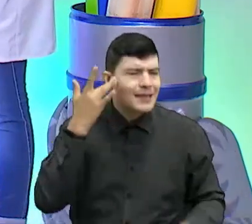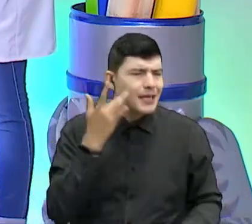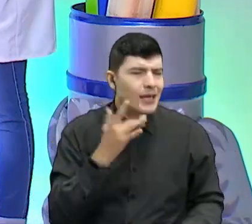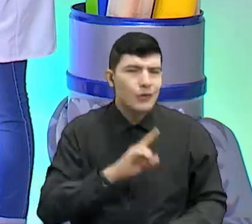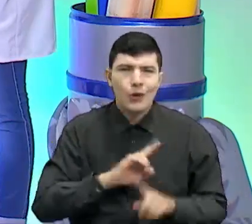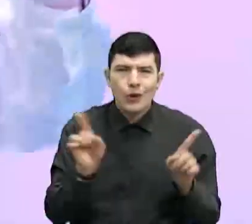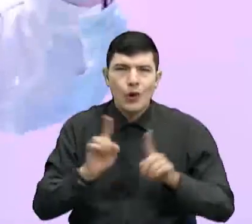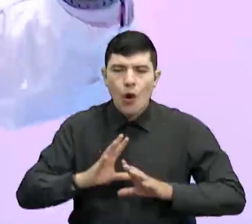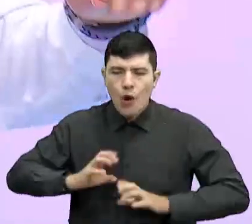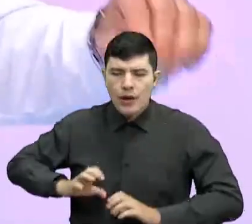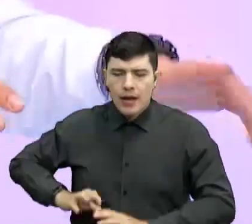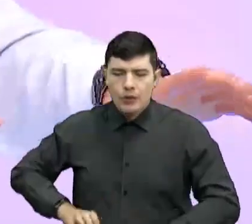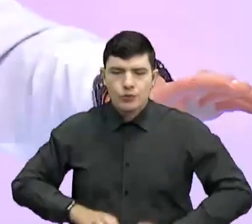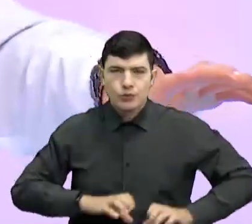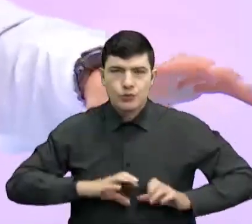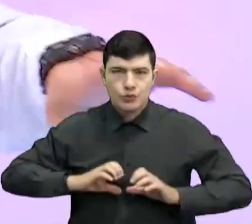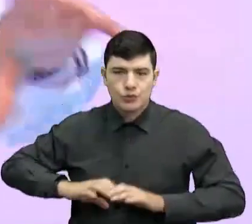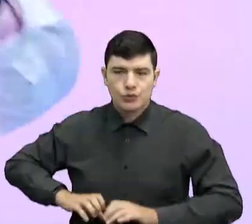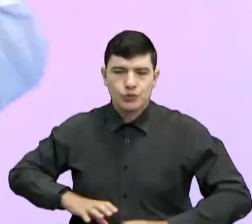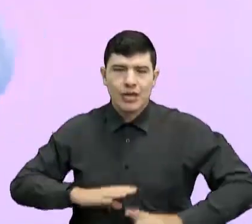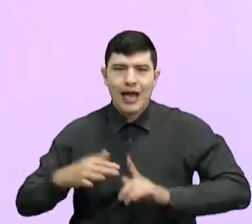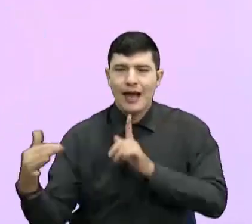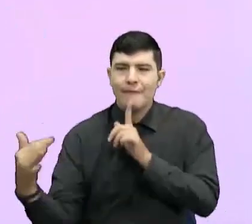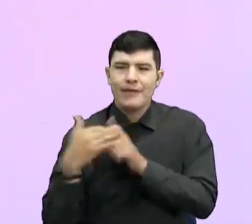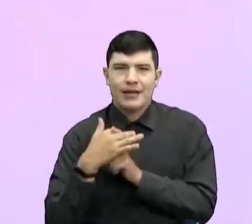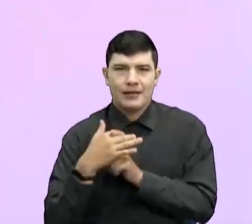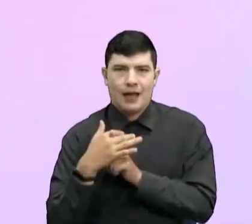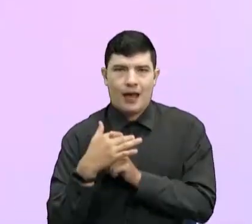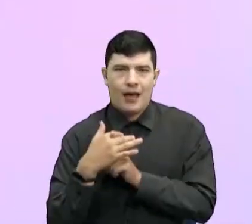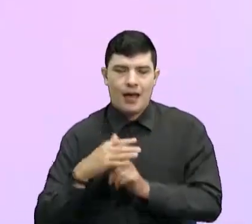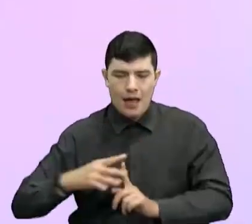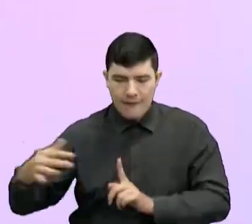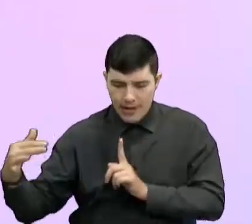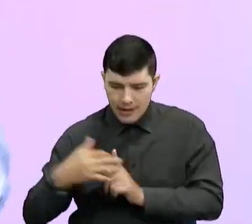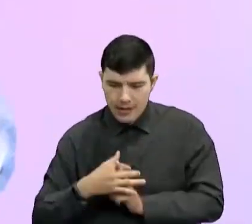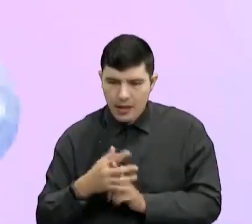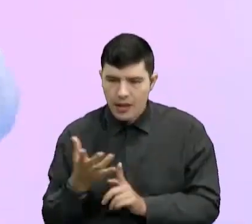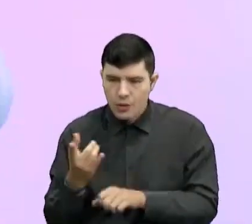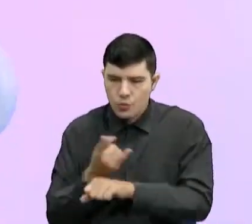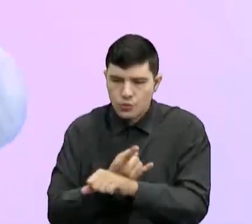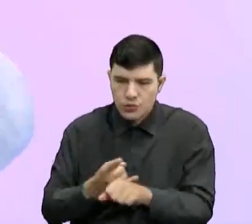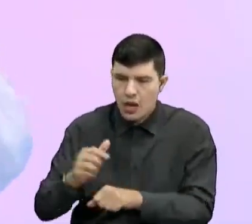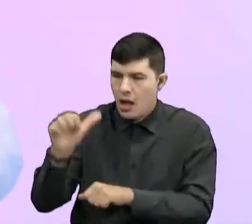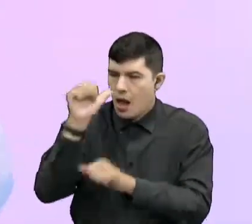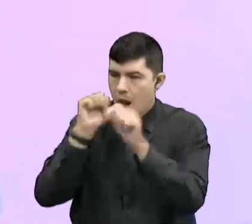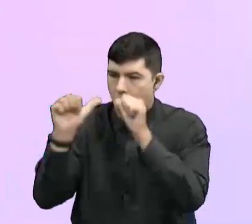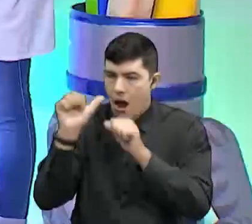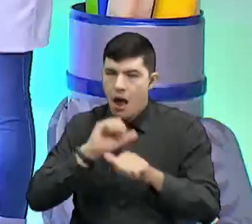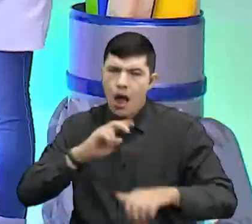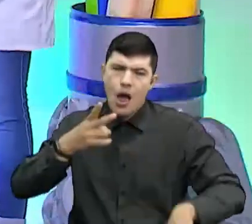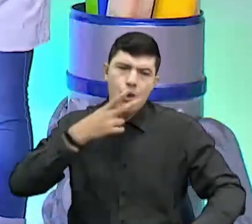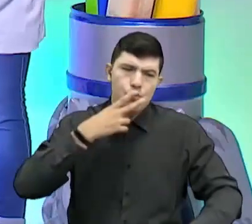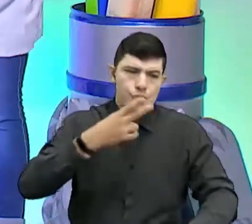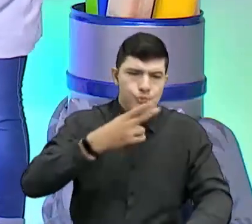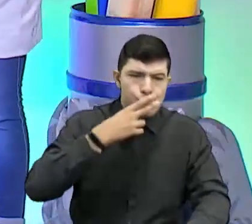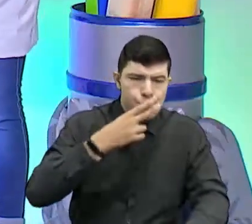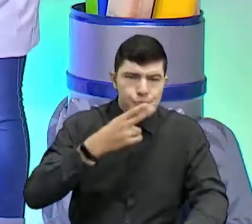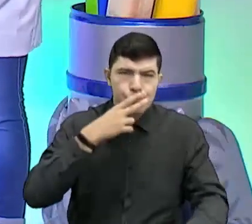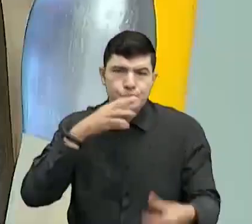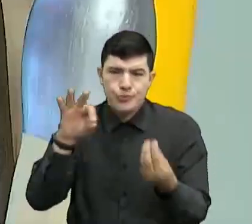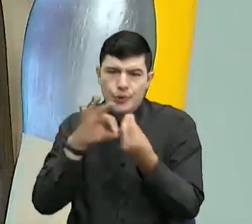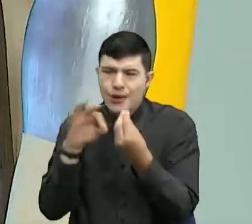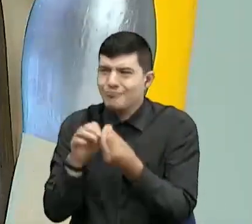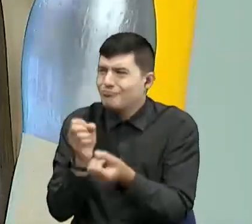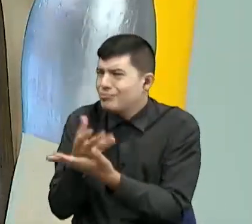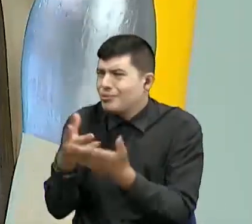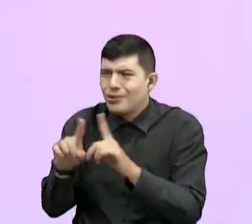órganos de nuestro cuerpo que se ven afectados por las drogas, por el alcohol y por el cigarrillo. Por todas esas cosas malas que